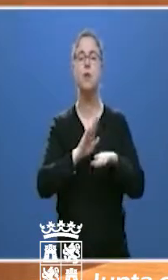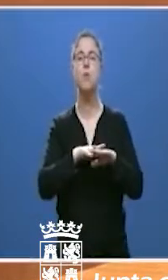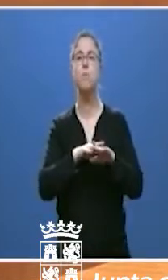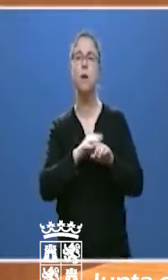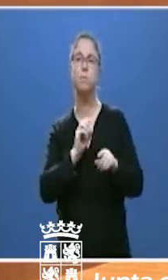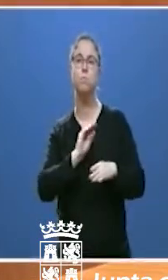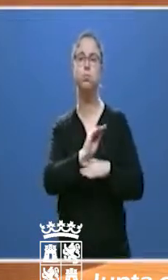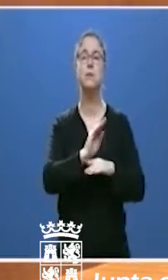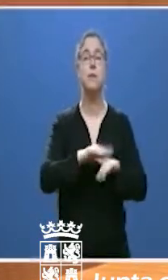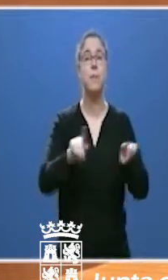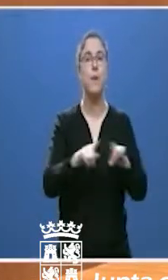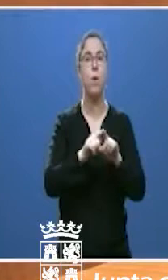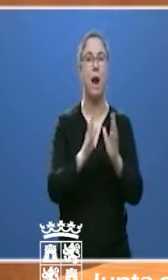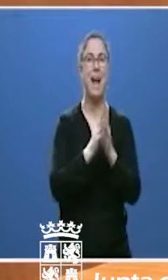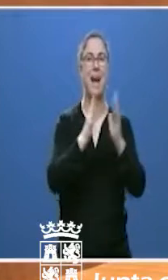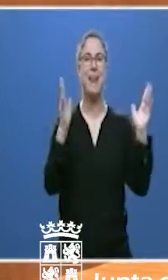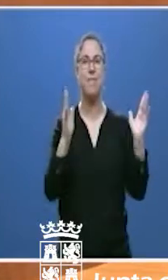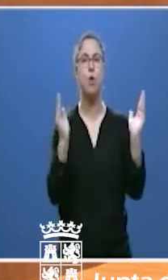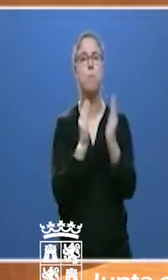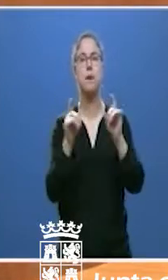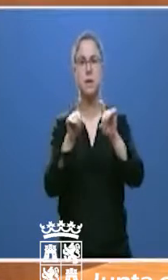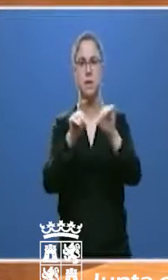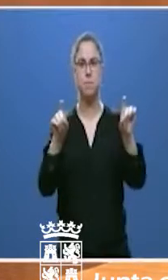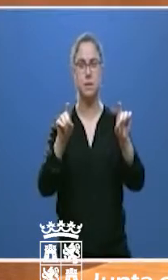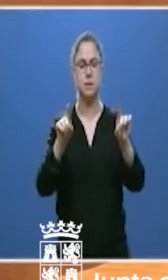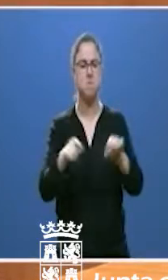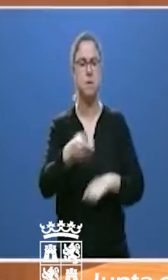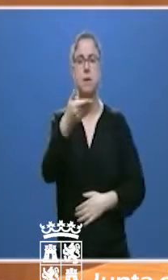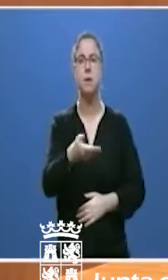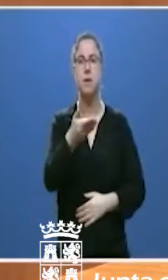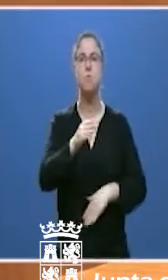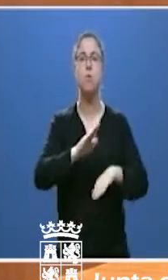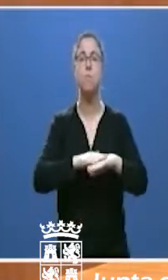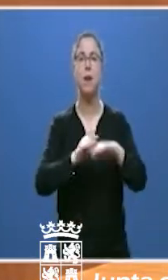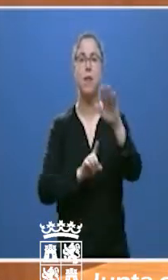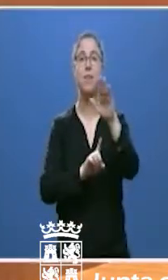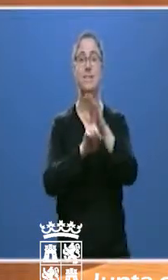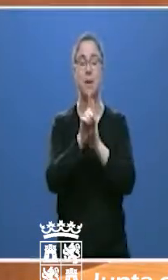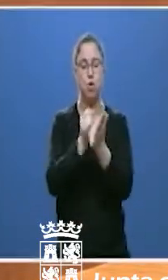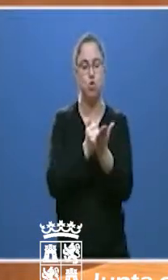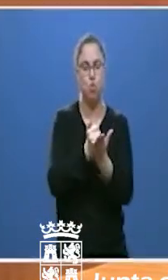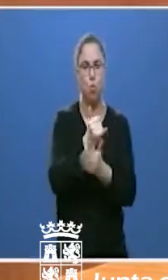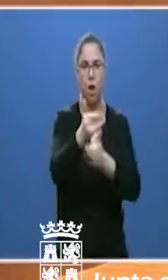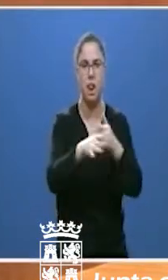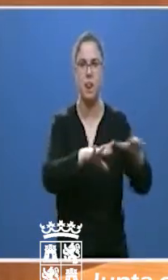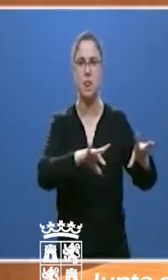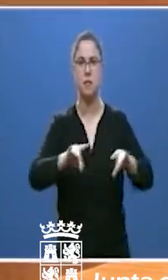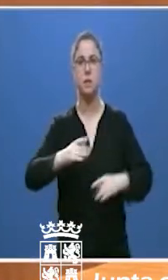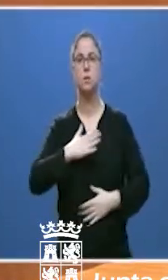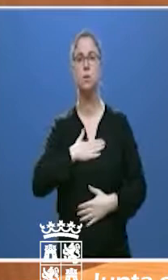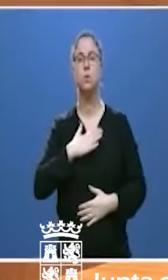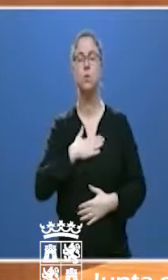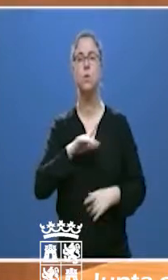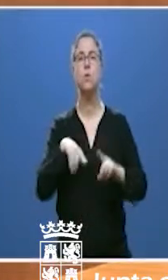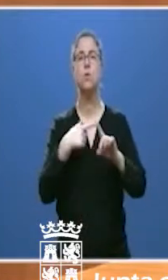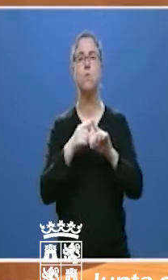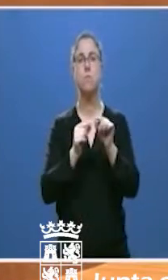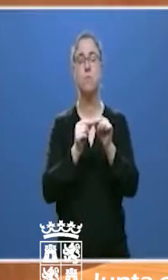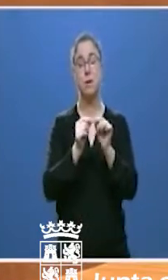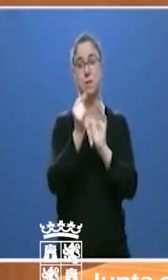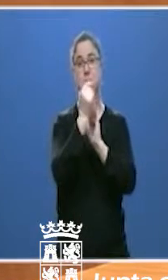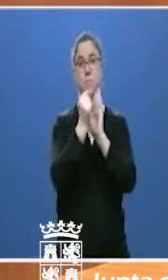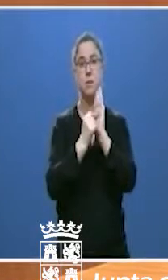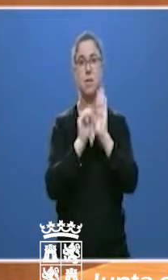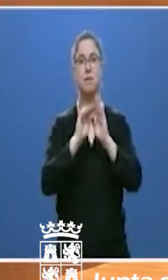grandes como a las más pequeñas, tan importantes en el desarrollo rural de nuestra tierra. Y medidas para el comercio